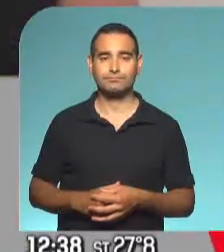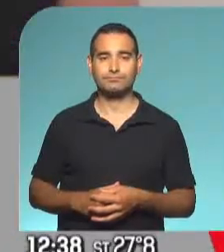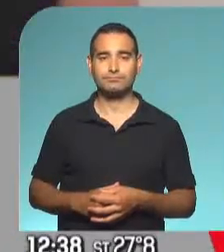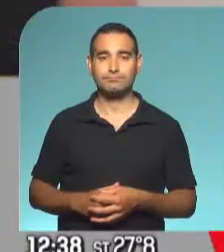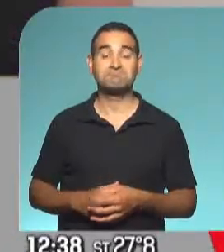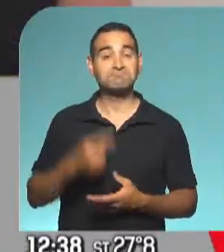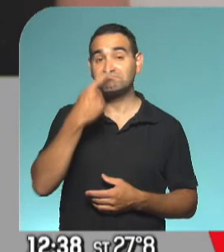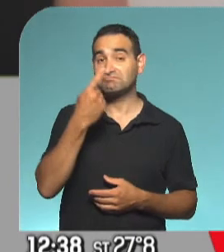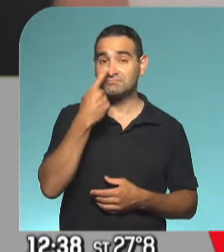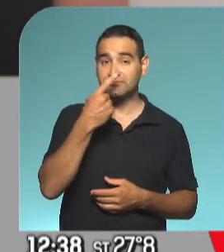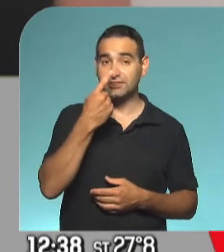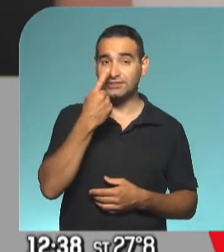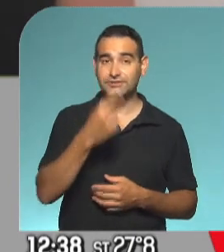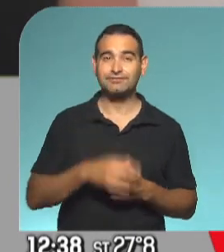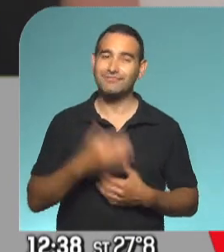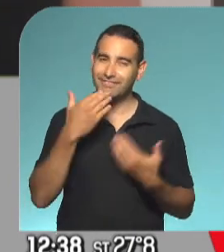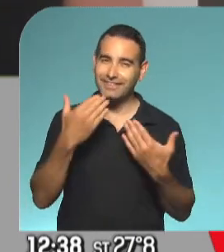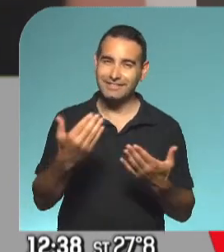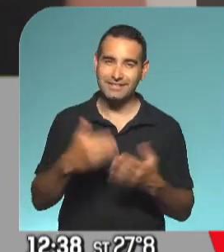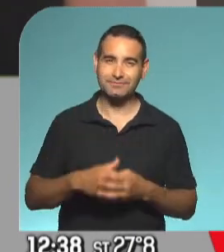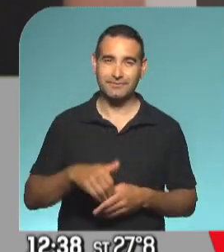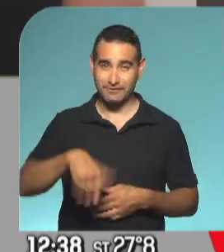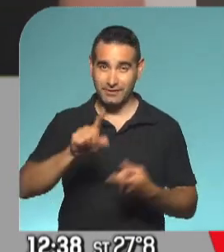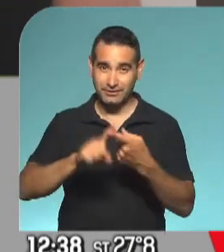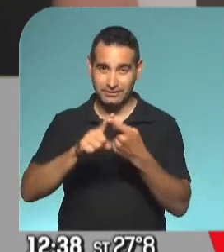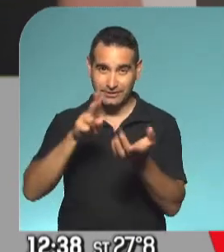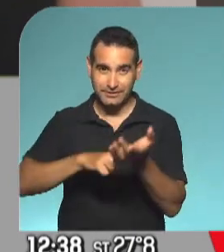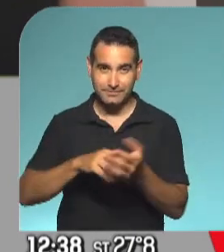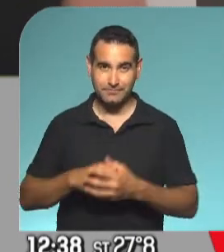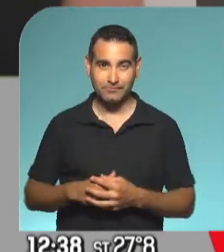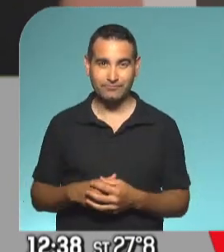Muy interesante, Gaby. Muchísimas gracias. Nos reencontramos en algunos minutos, nada más. Hasta luego. ¡Gracias!